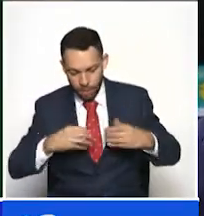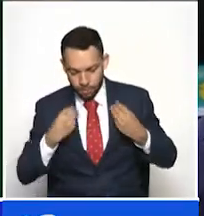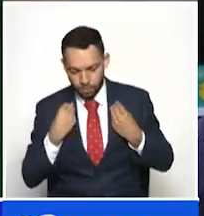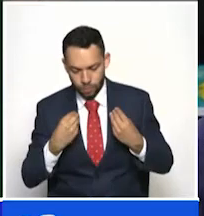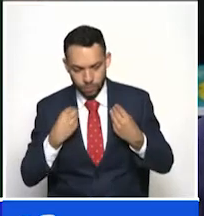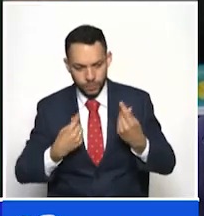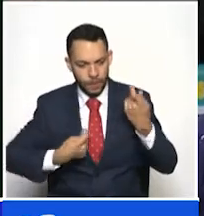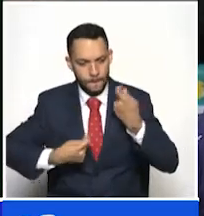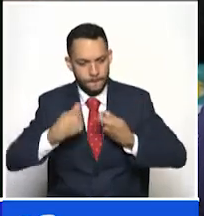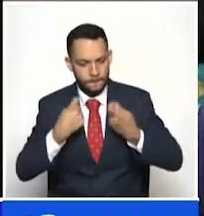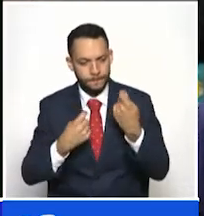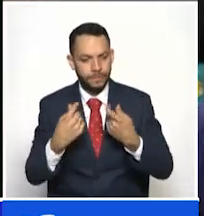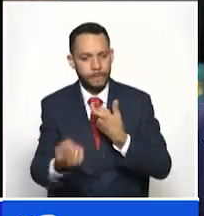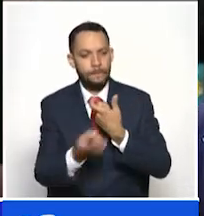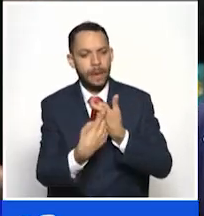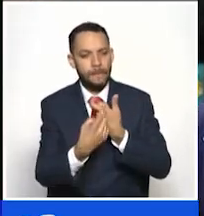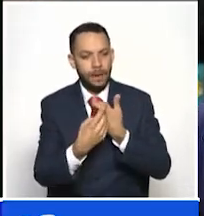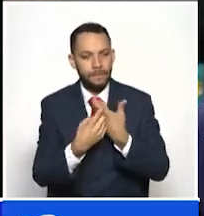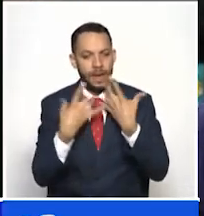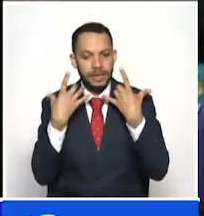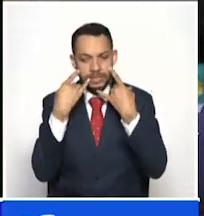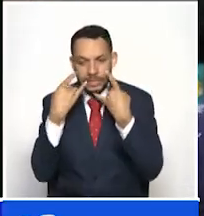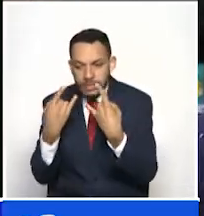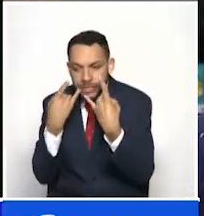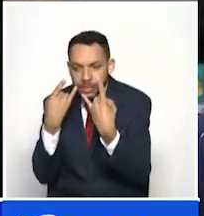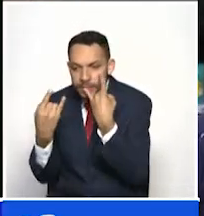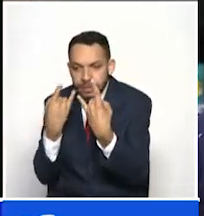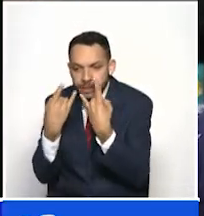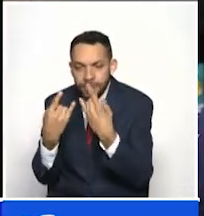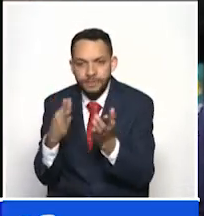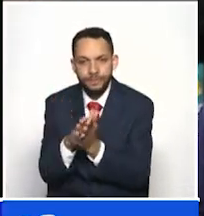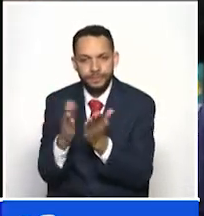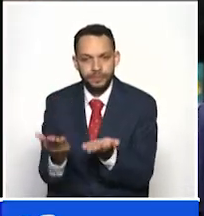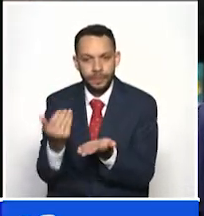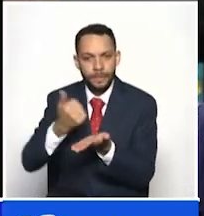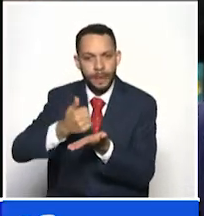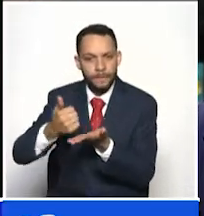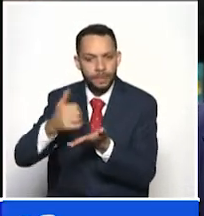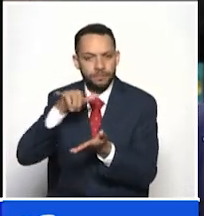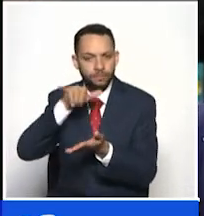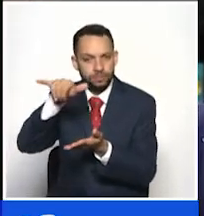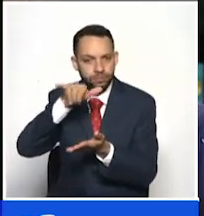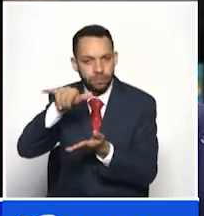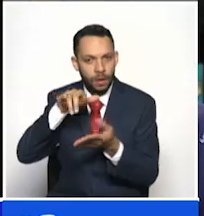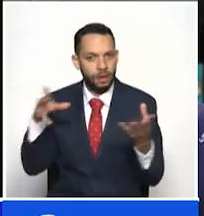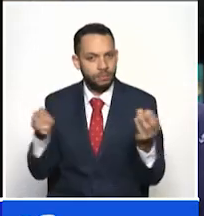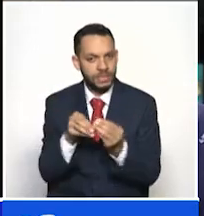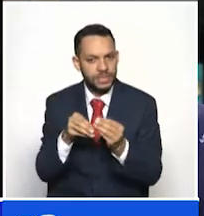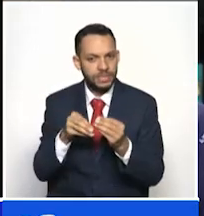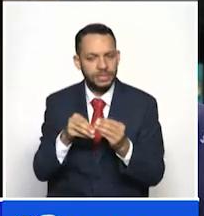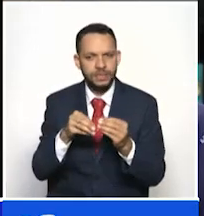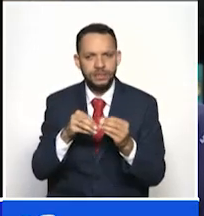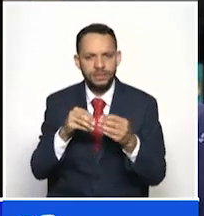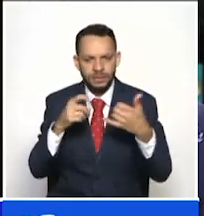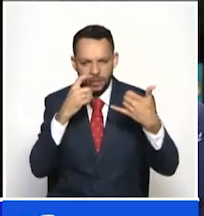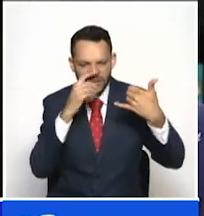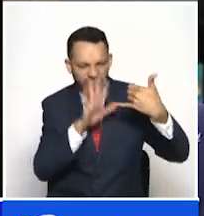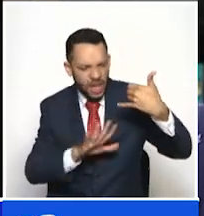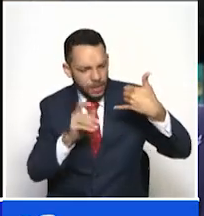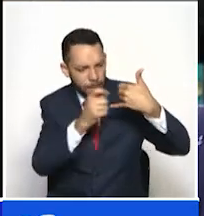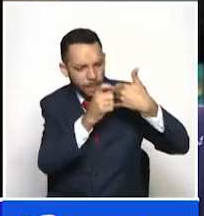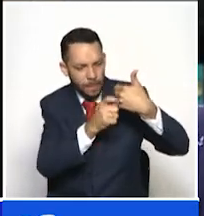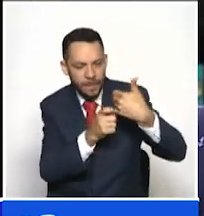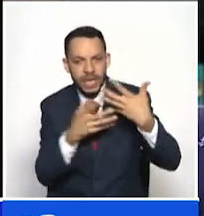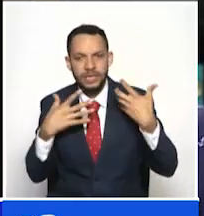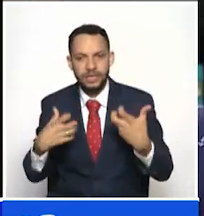disparó hace más o menos un mes y eso no es a nivel Risaralda, es a nivel de todo el país. Hay mucha demanda de